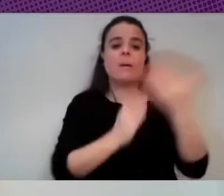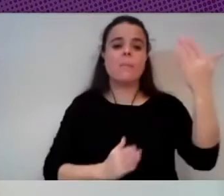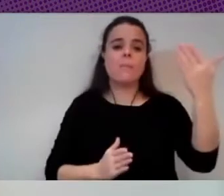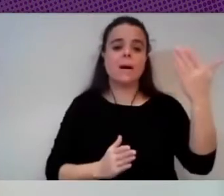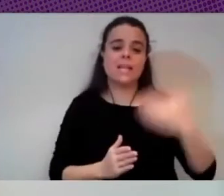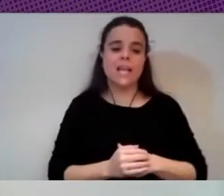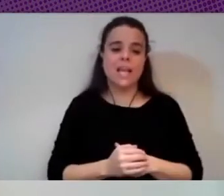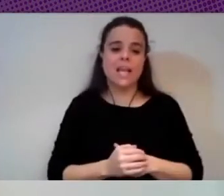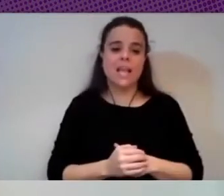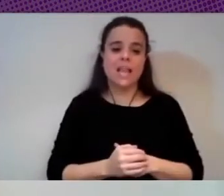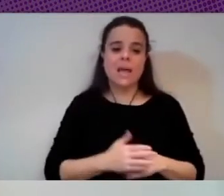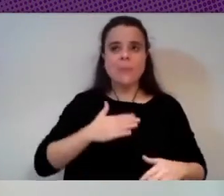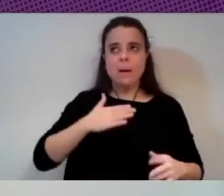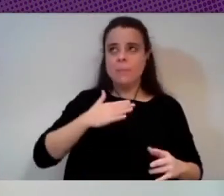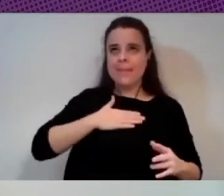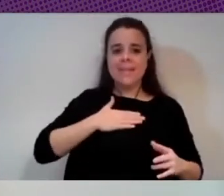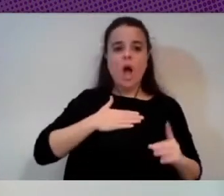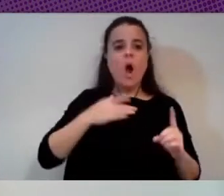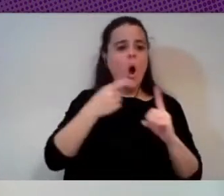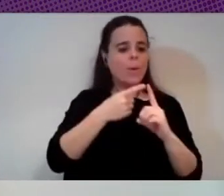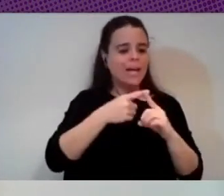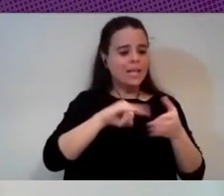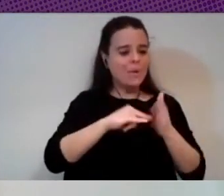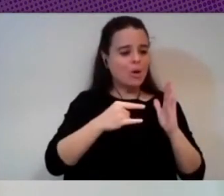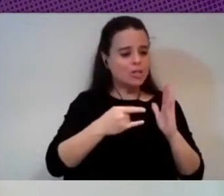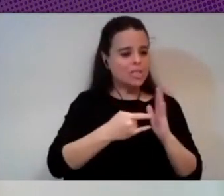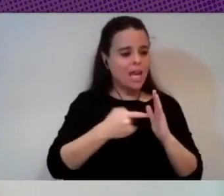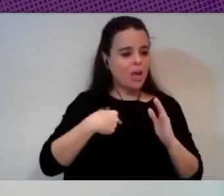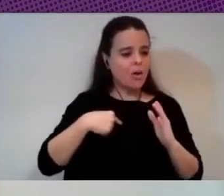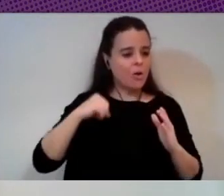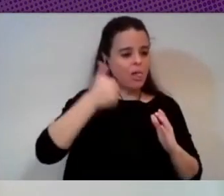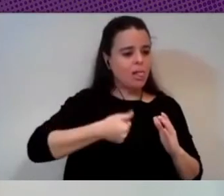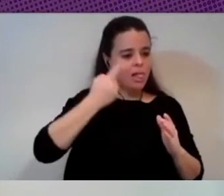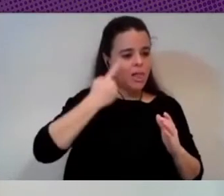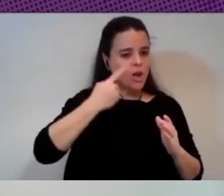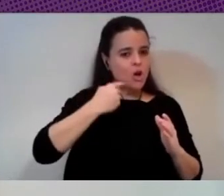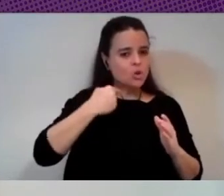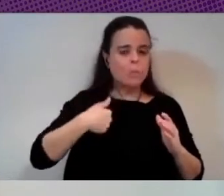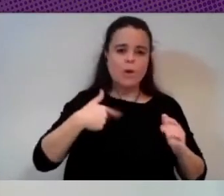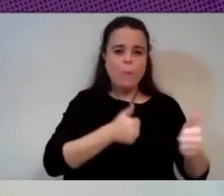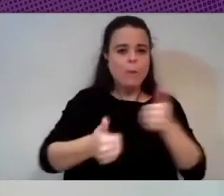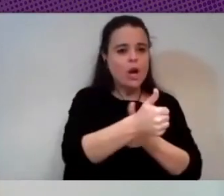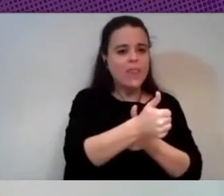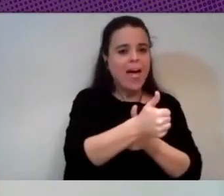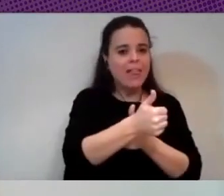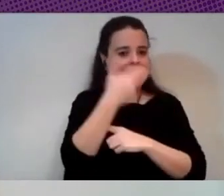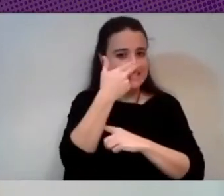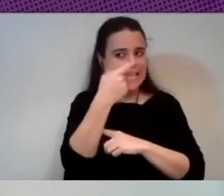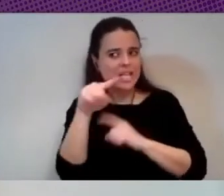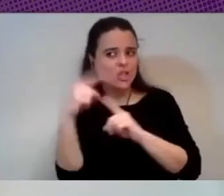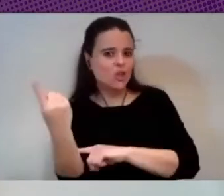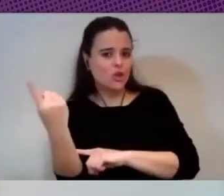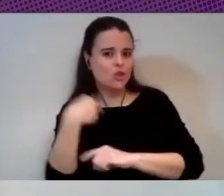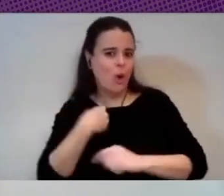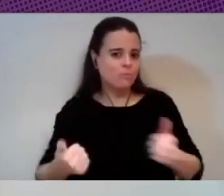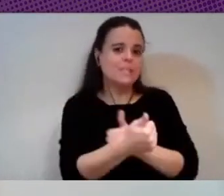no poner tus objetivos técnicos o lo que hayas hecho siempre por delante de los intereses de los demás bueno no me he